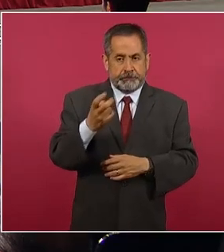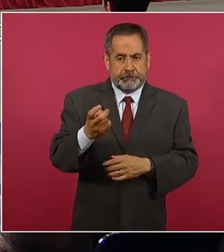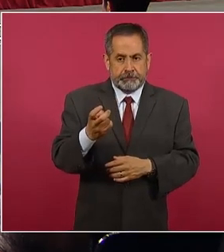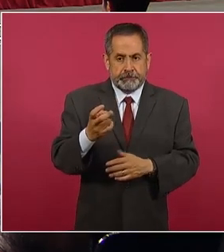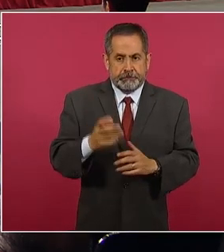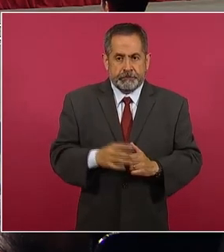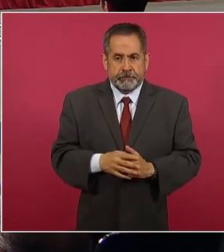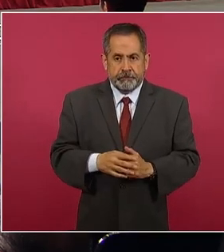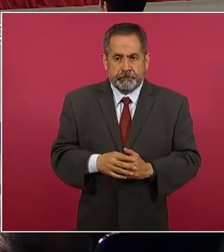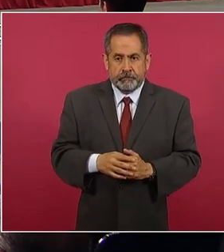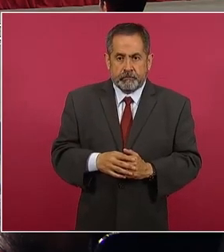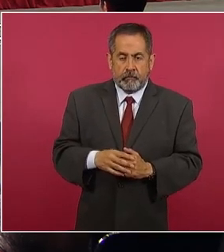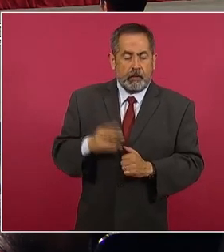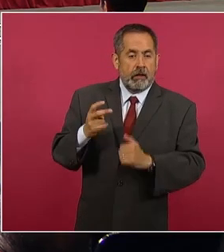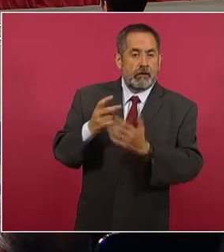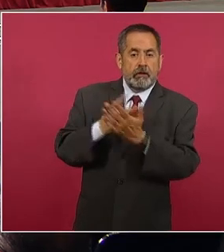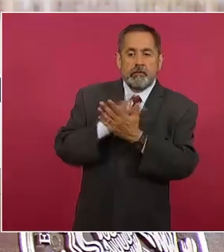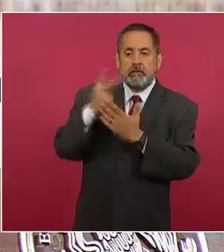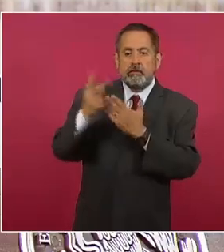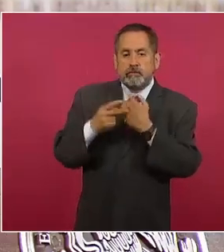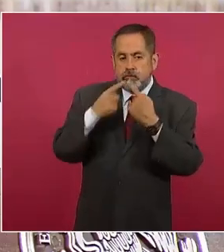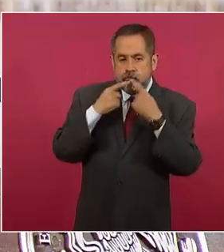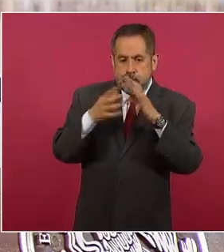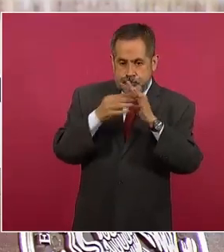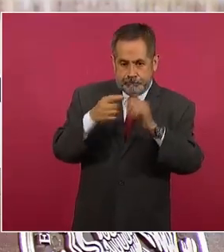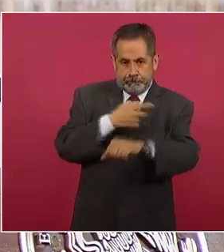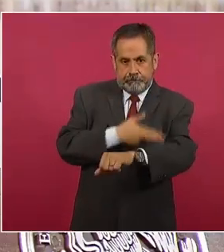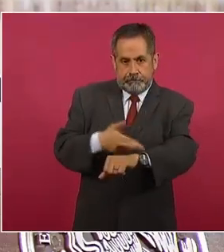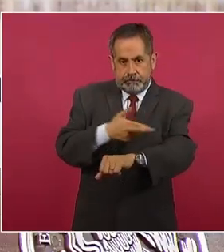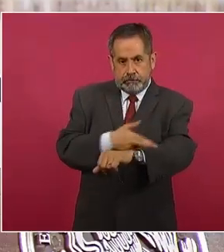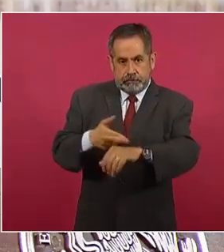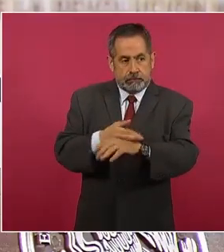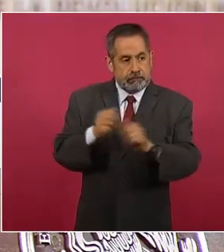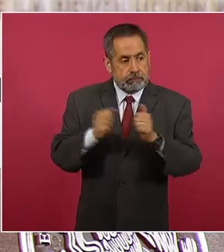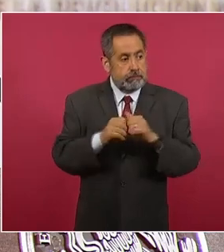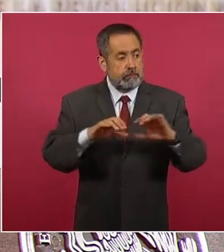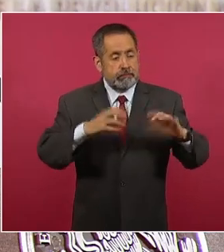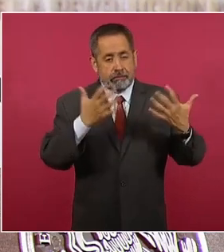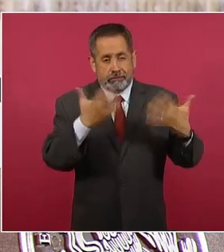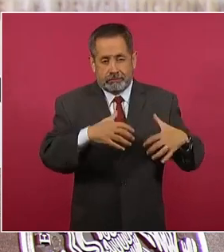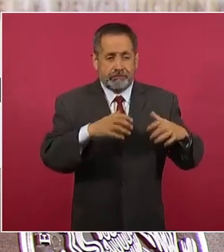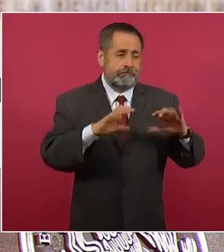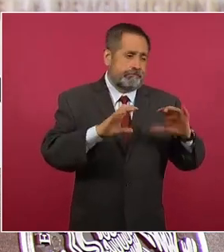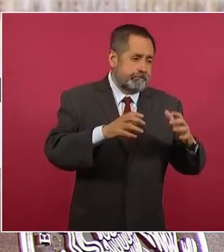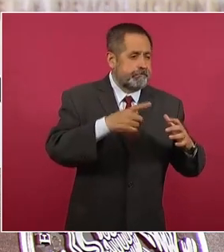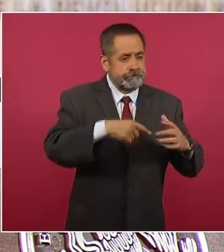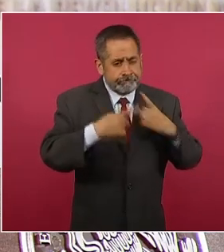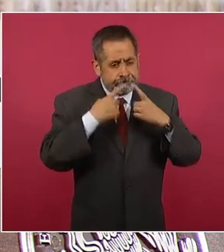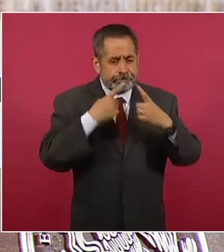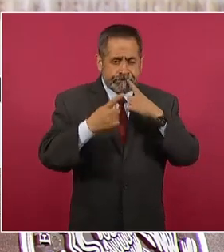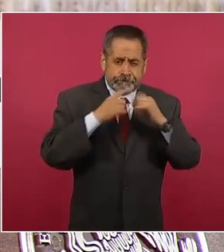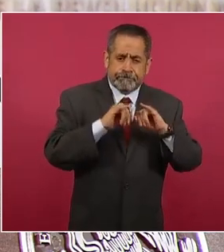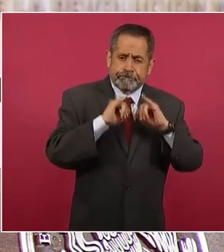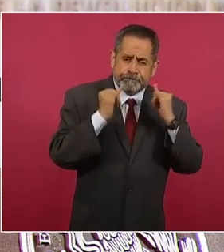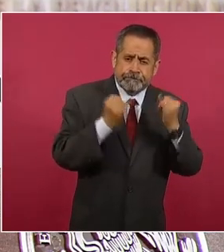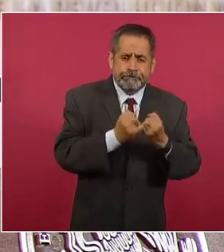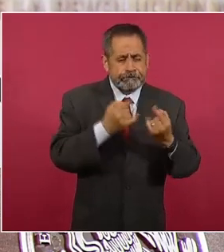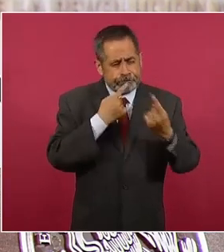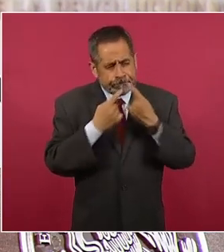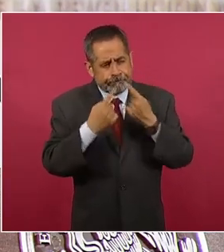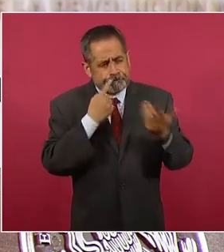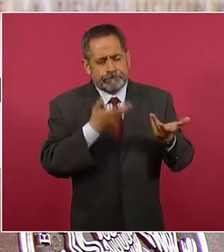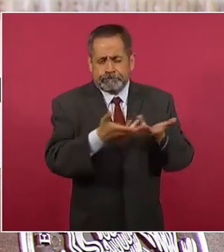programa tuvimos varias reuniones de coordinación con la industria y con las cadenas de